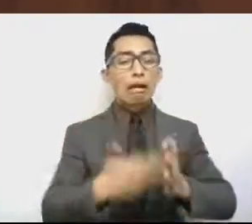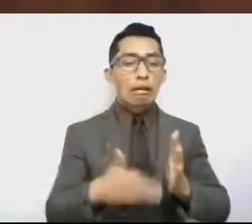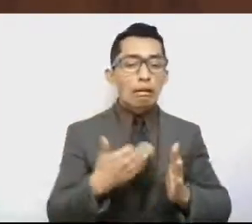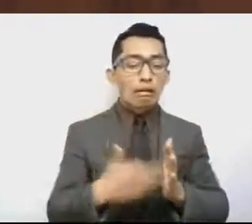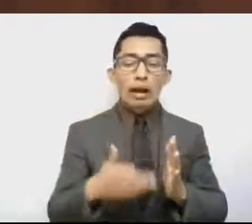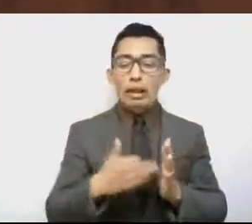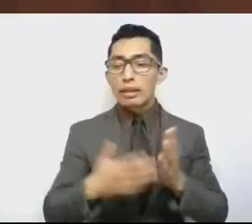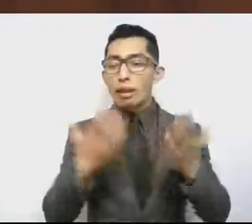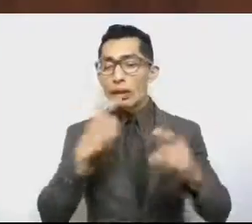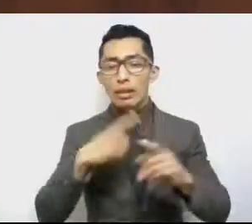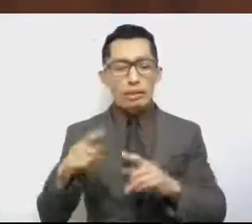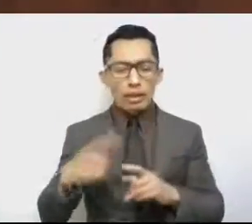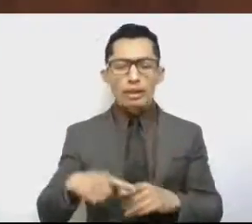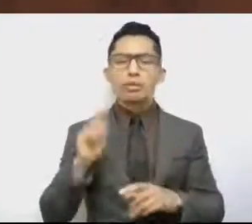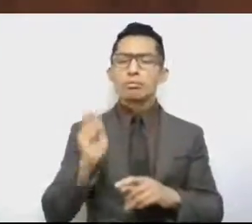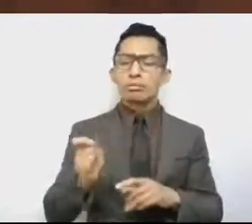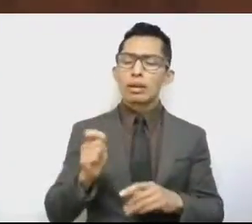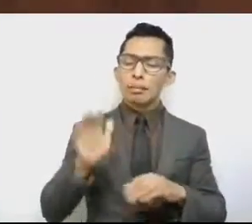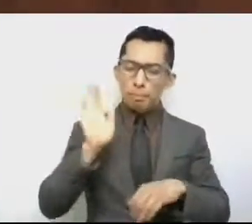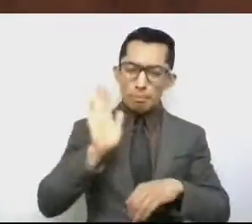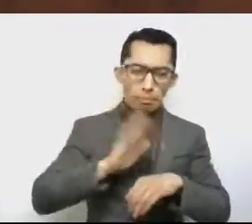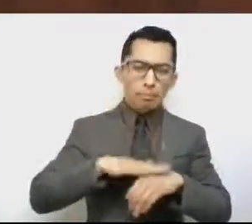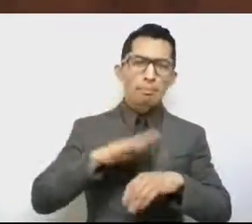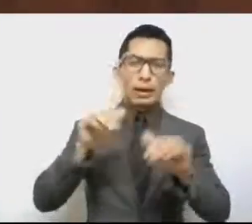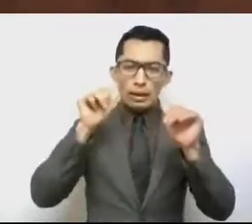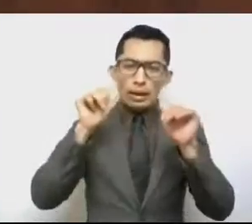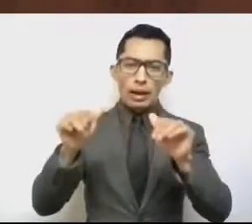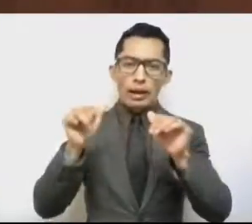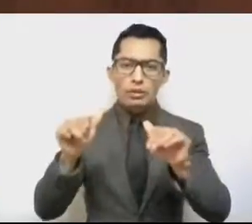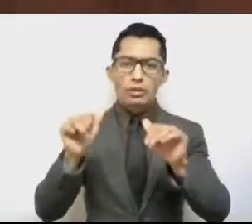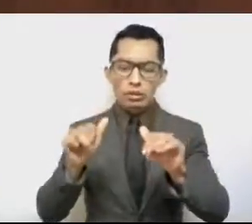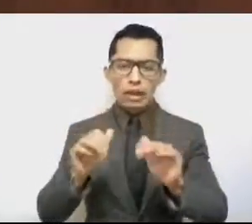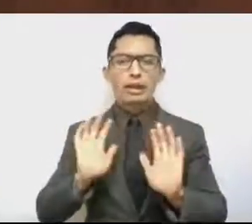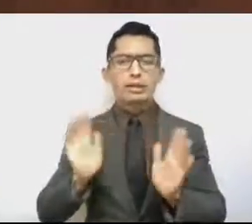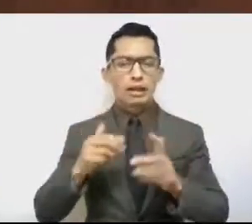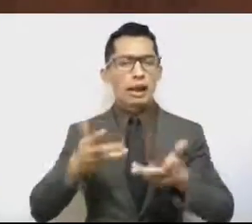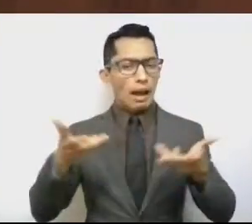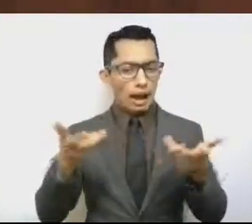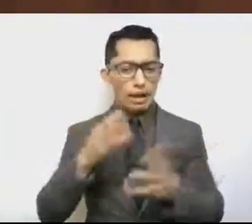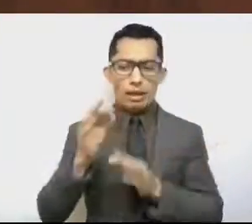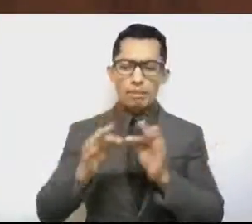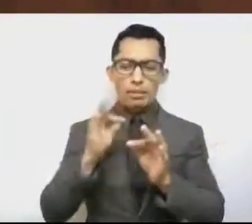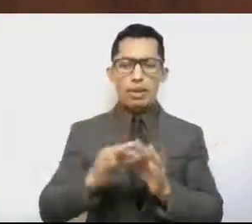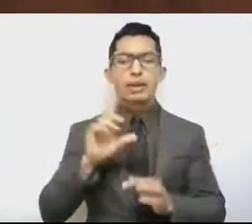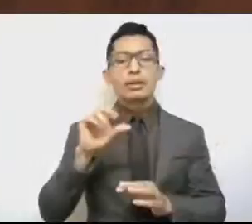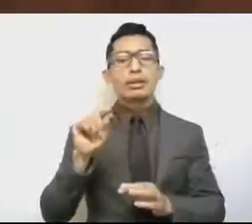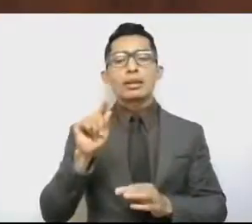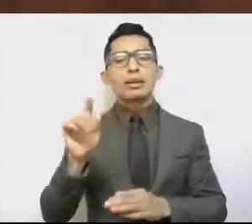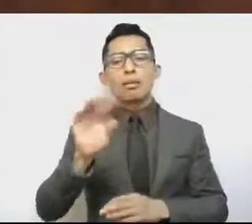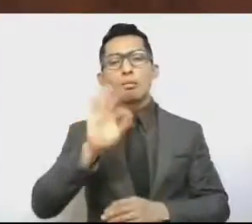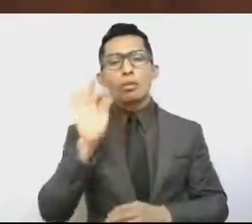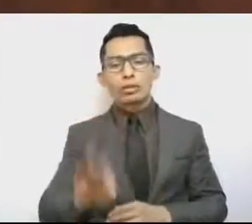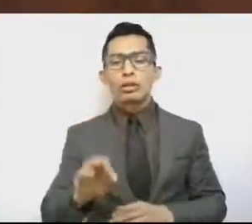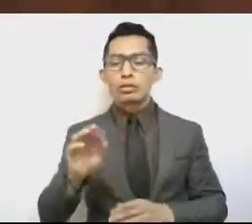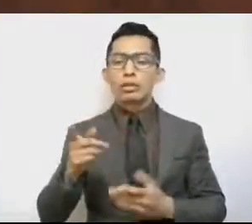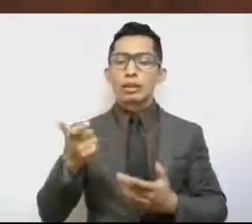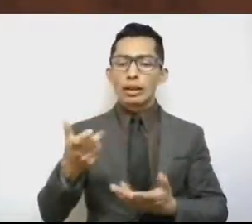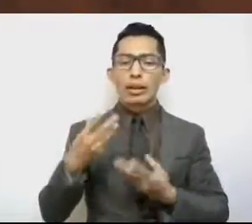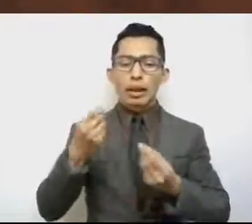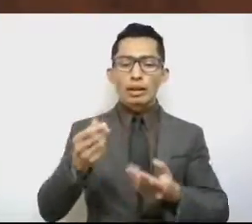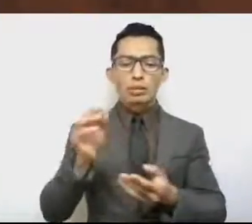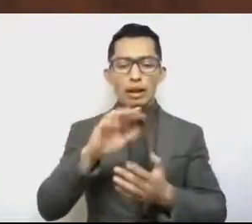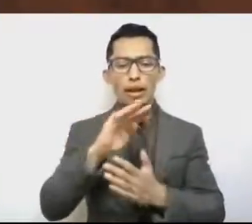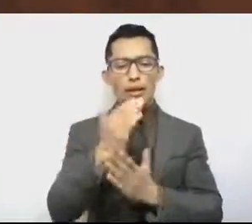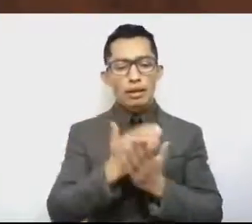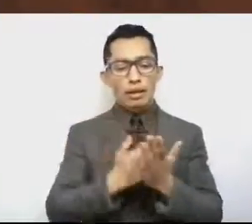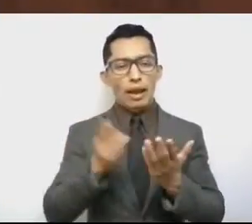destinándoles una mayor atención, como se ha logrado a través del 70% del gasto programable en el rubro de